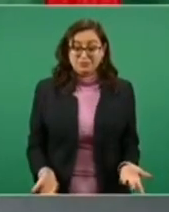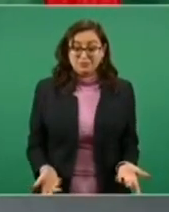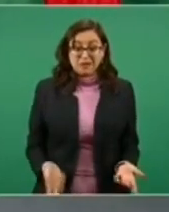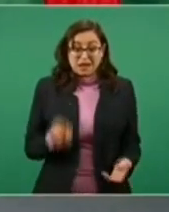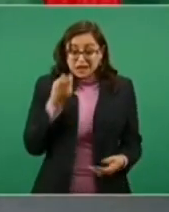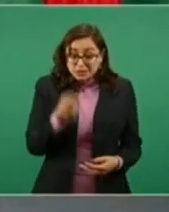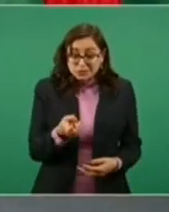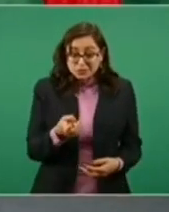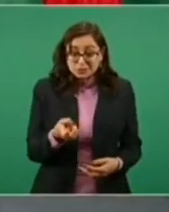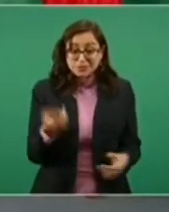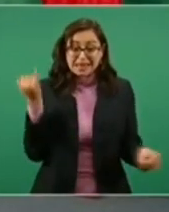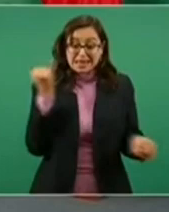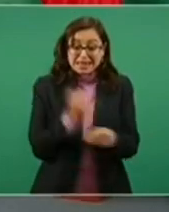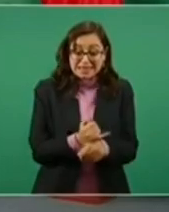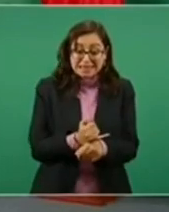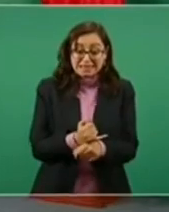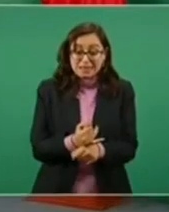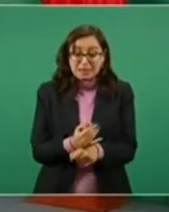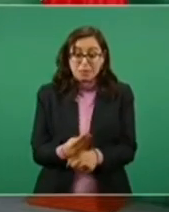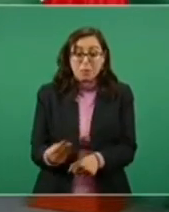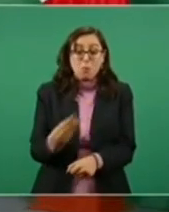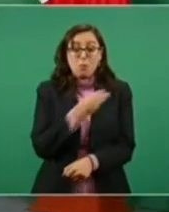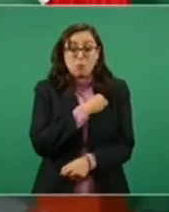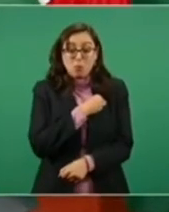eso no lo puede hacer el presidente de México.